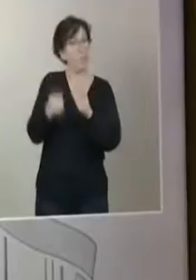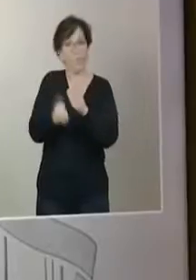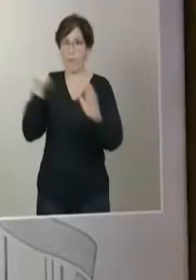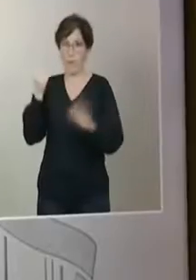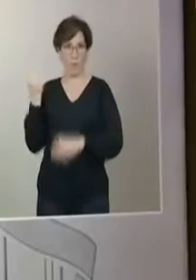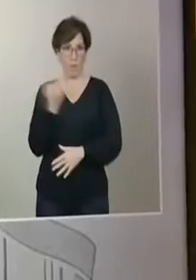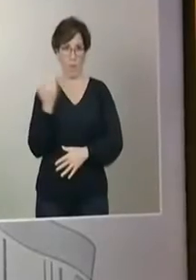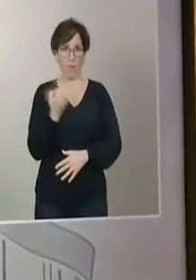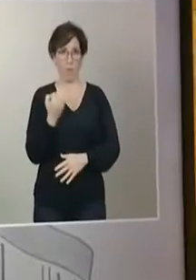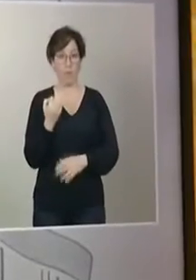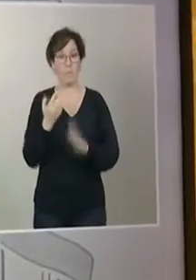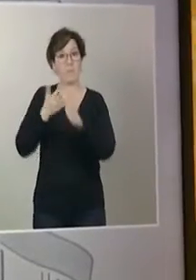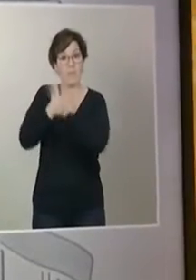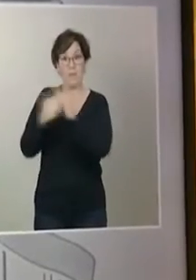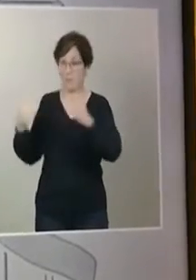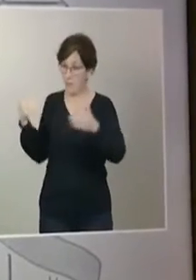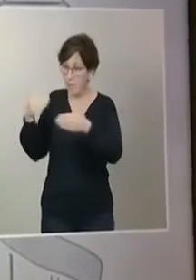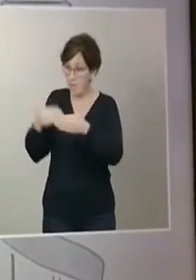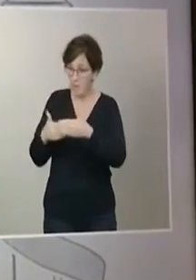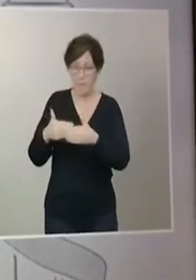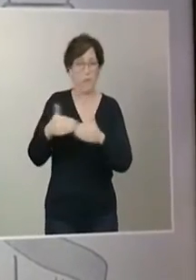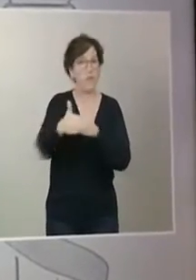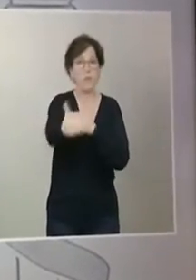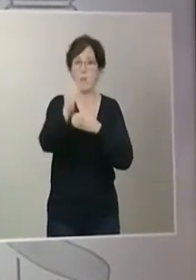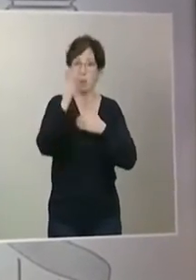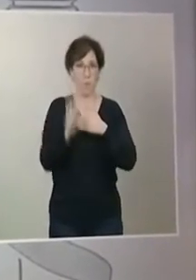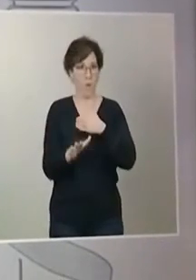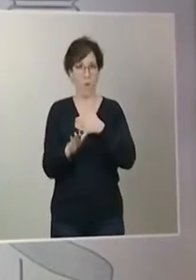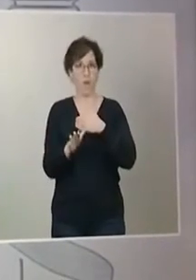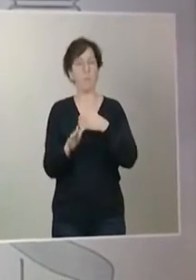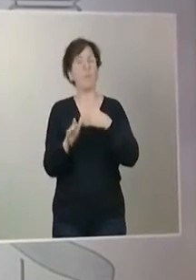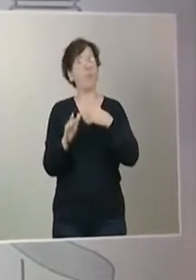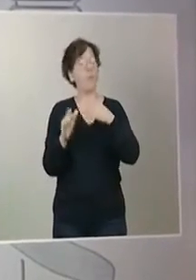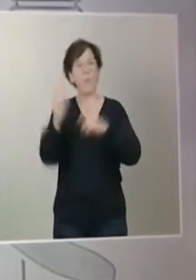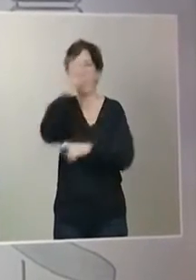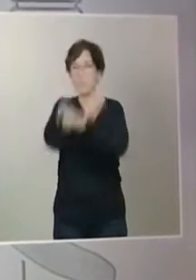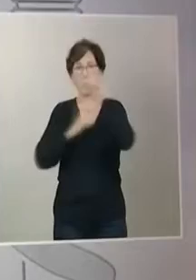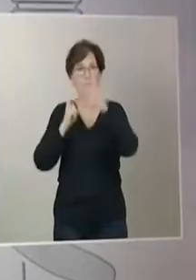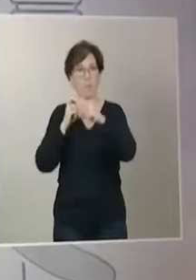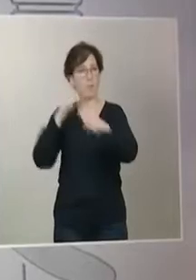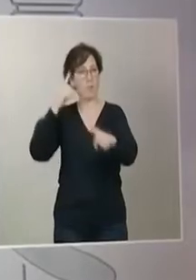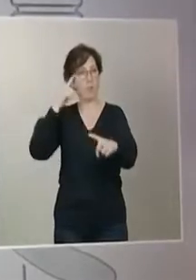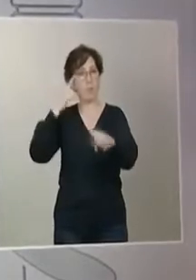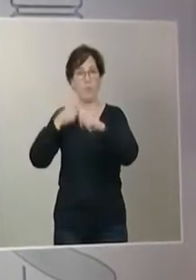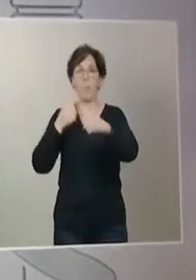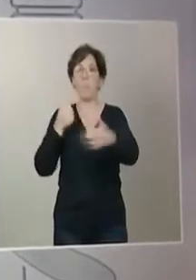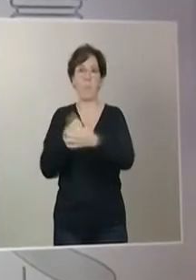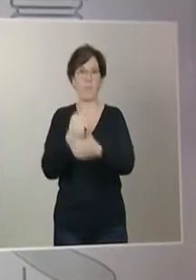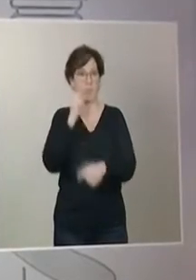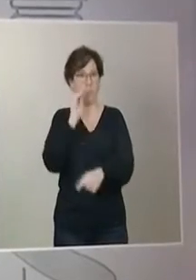Así lo anuncio, estoy firmando la renovación,